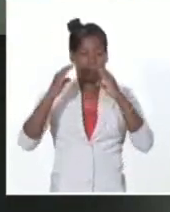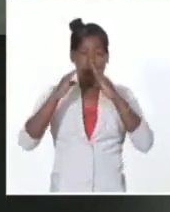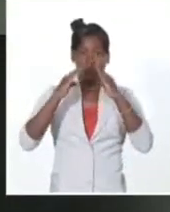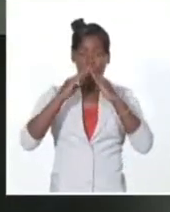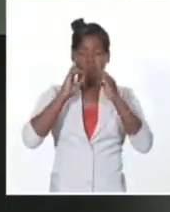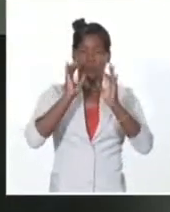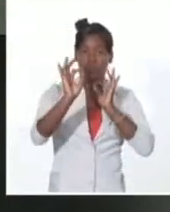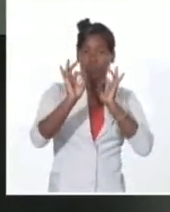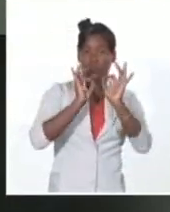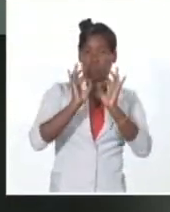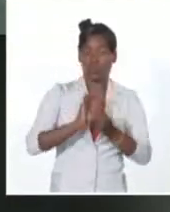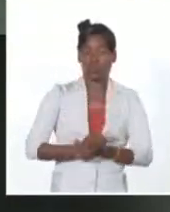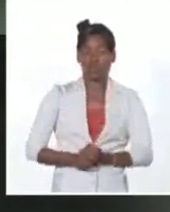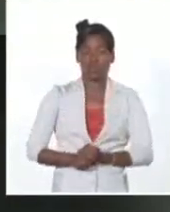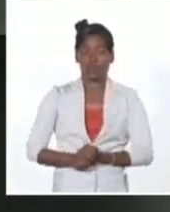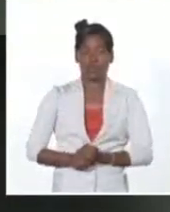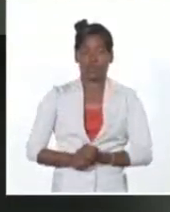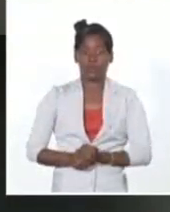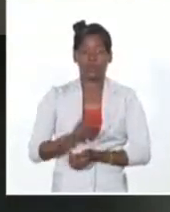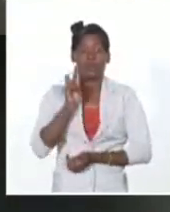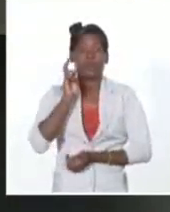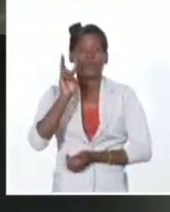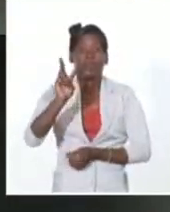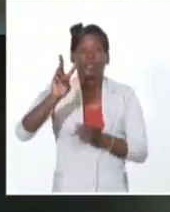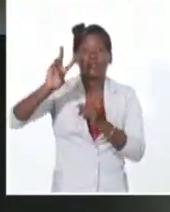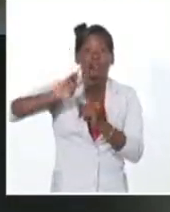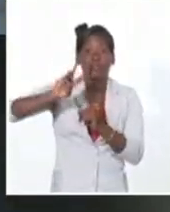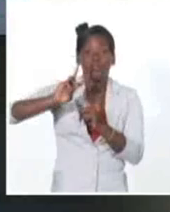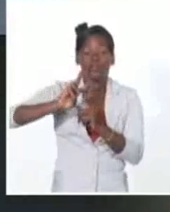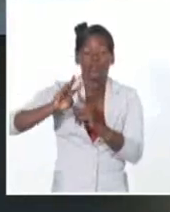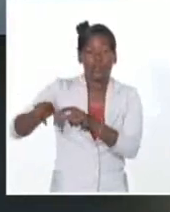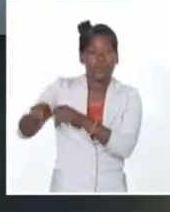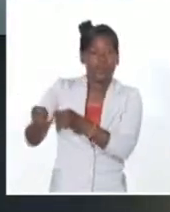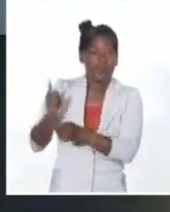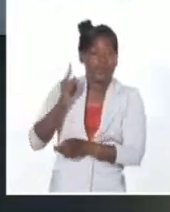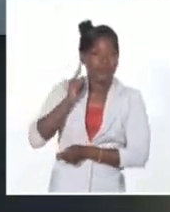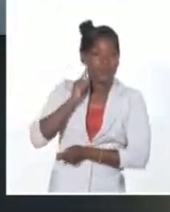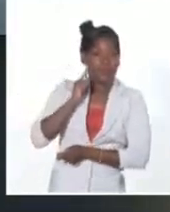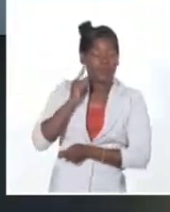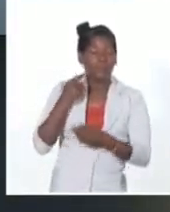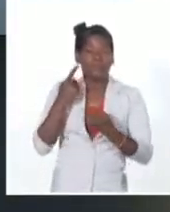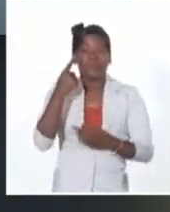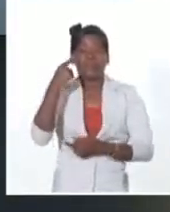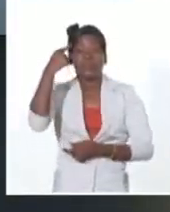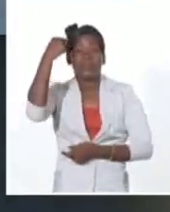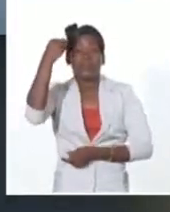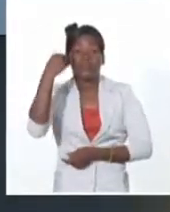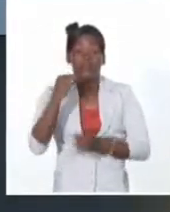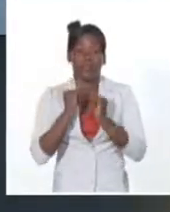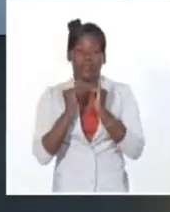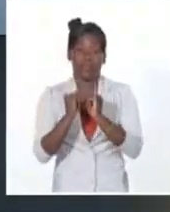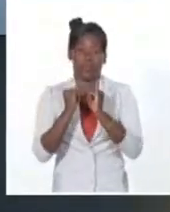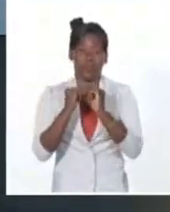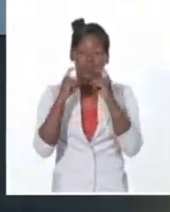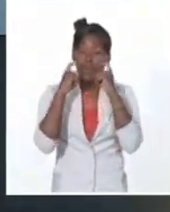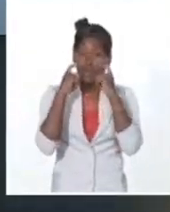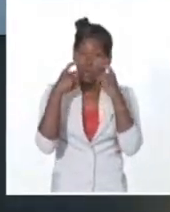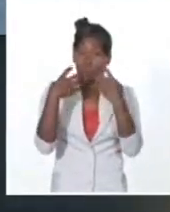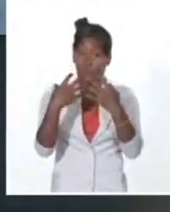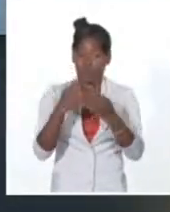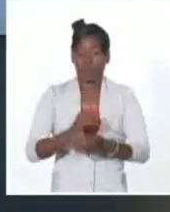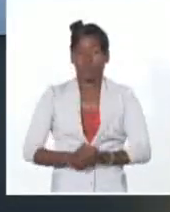las informaciones del Instituto de Meteorología y la Defensa Civil a través de los medios de comunicación y los perfiles